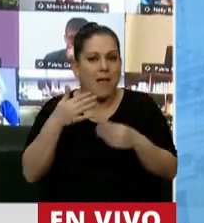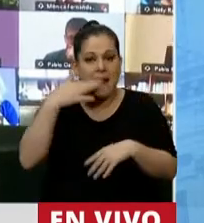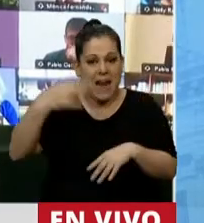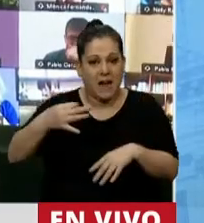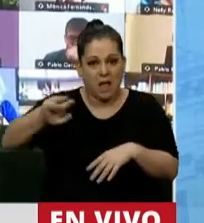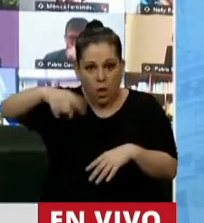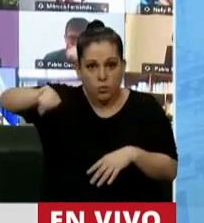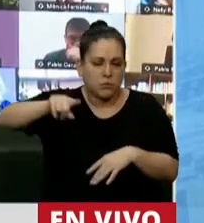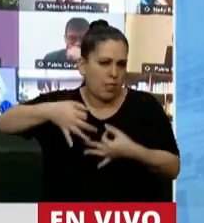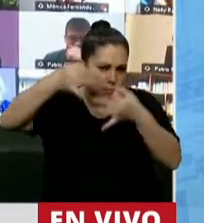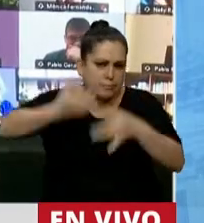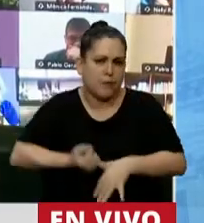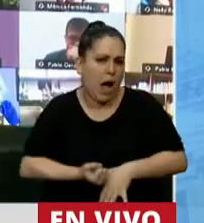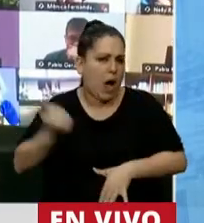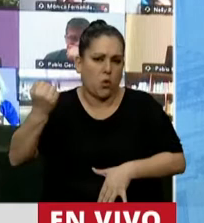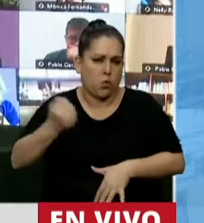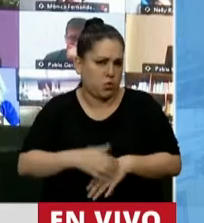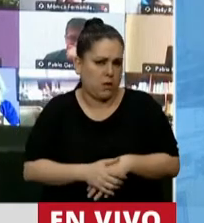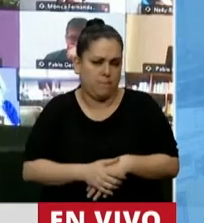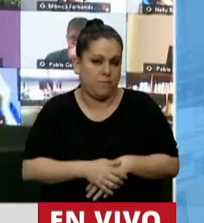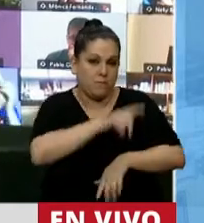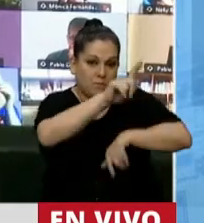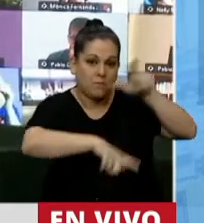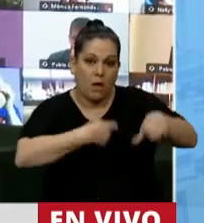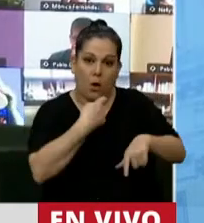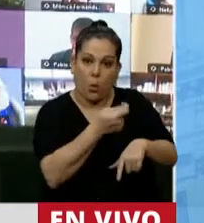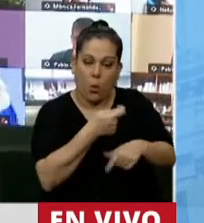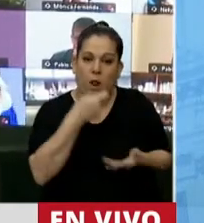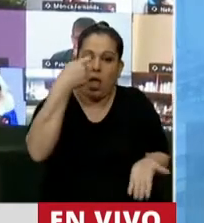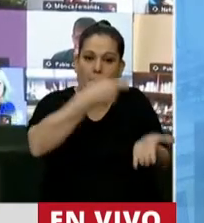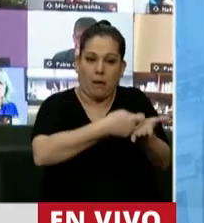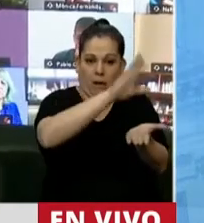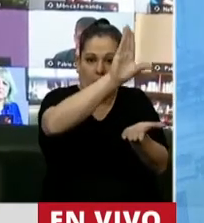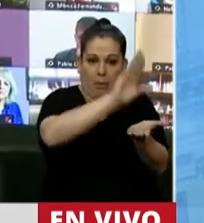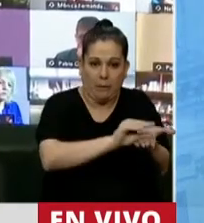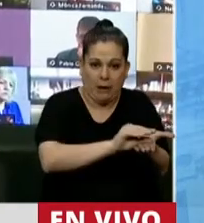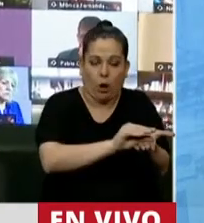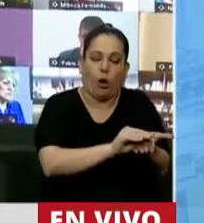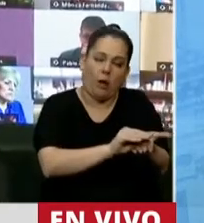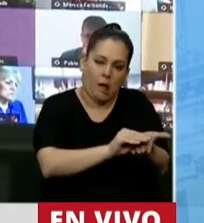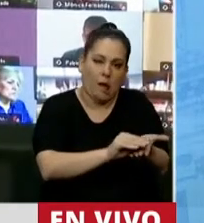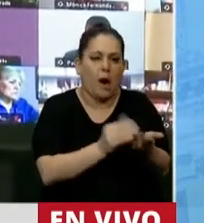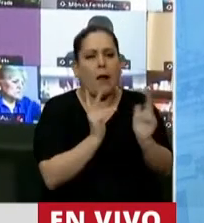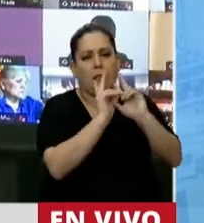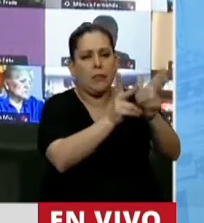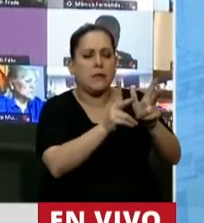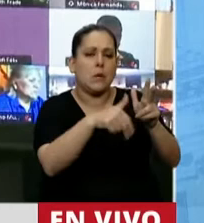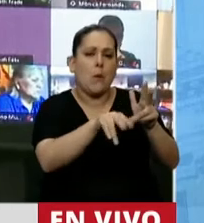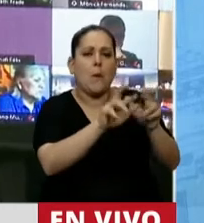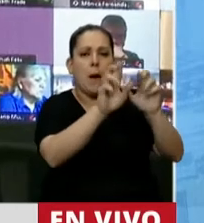Argentina. A los jubilados les pagan menos y les proponen una fórmula que